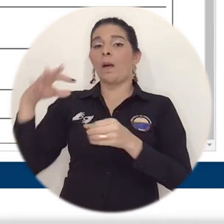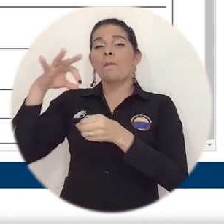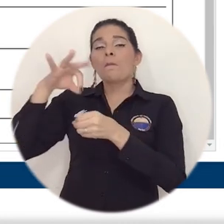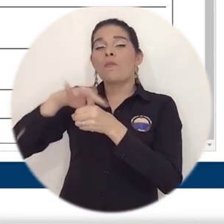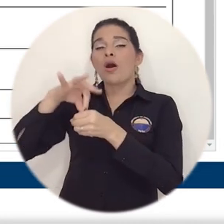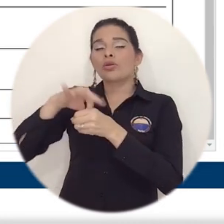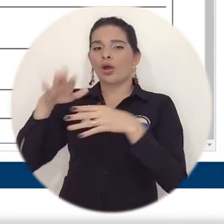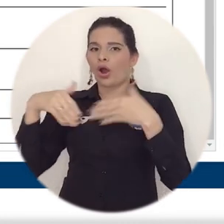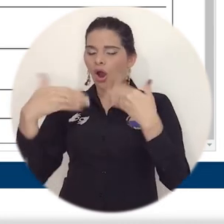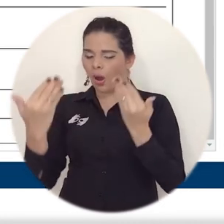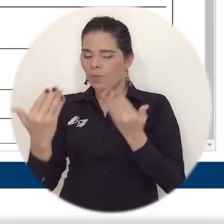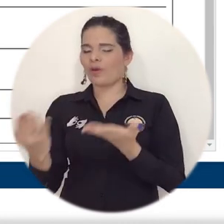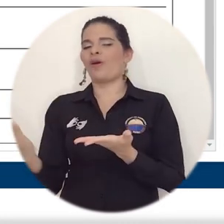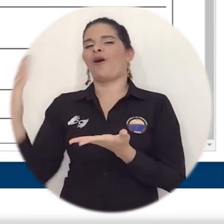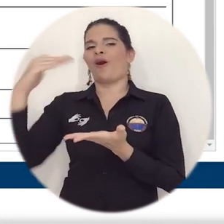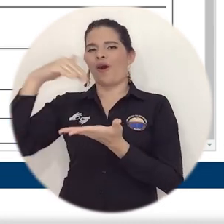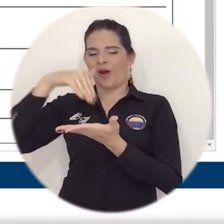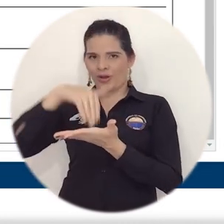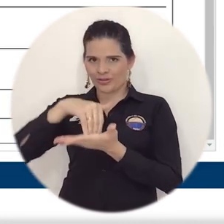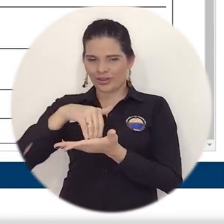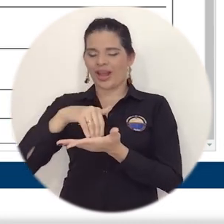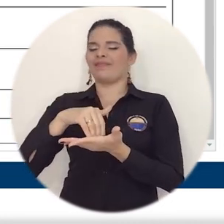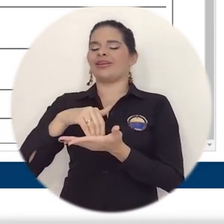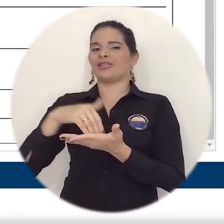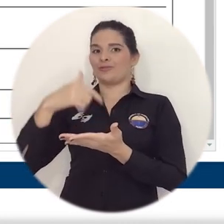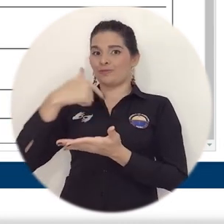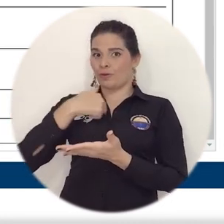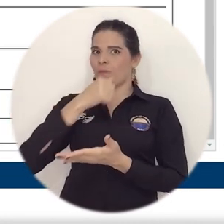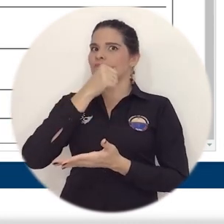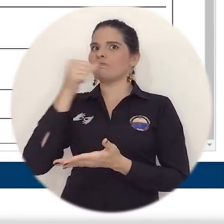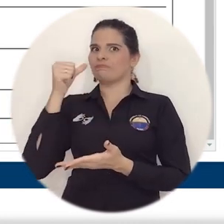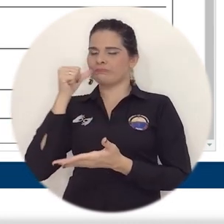clave para hacer la doble autenticación.